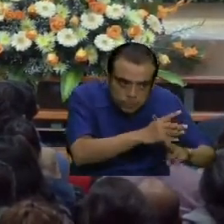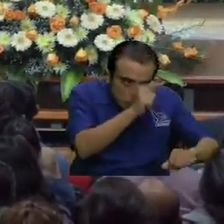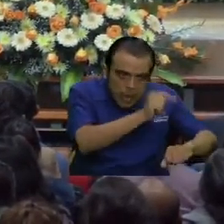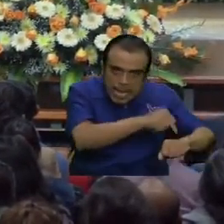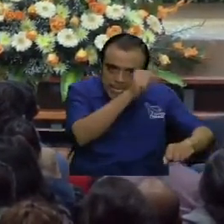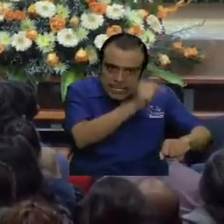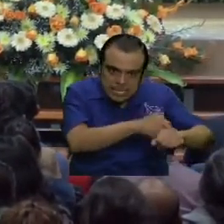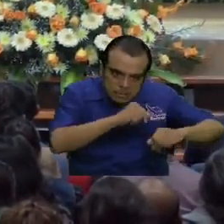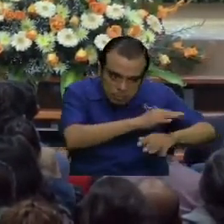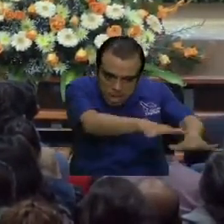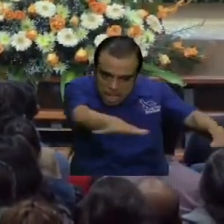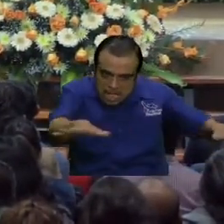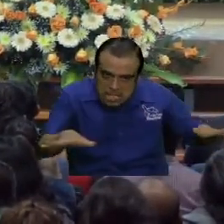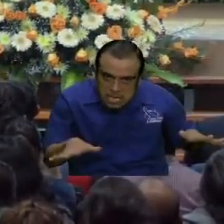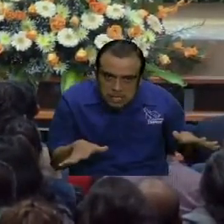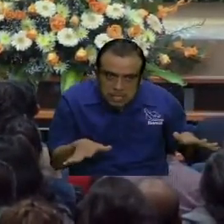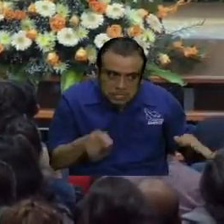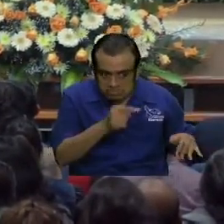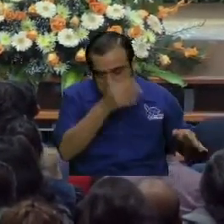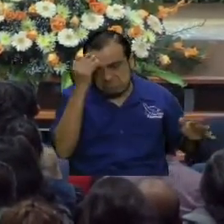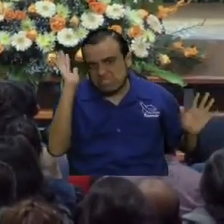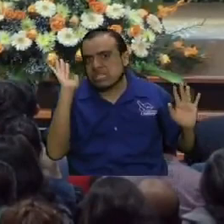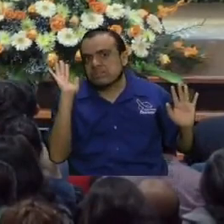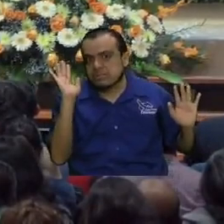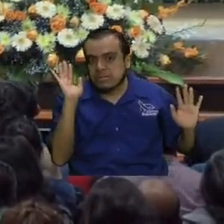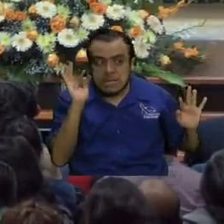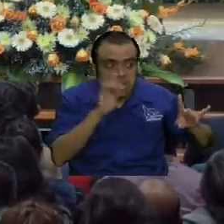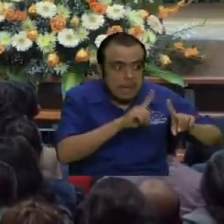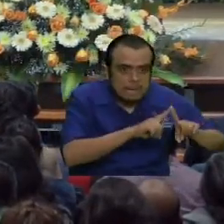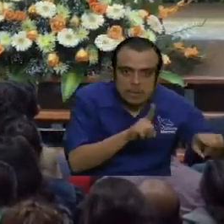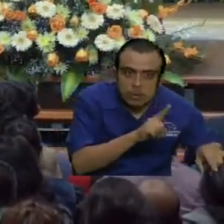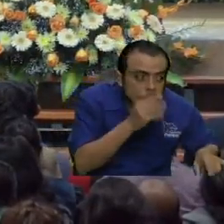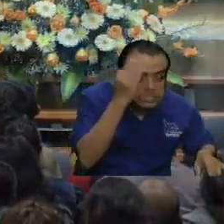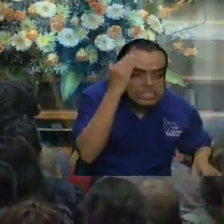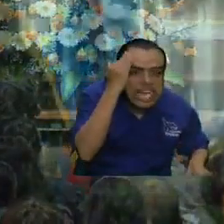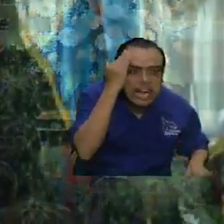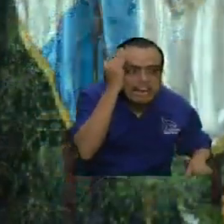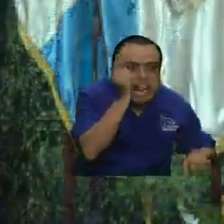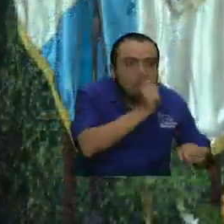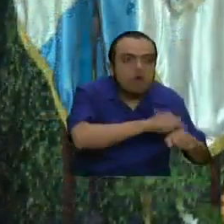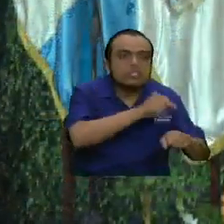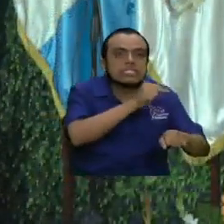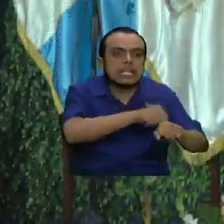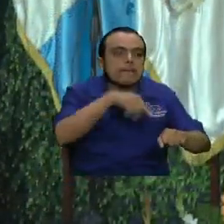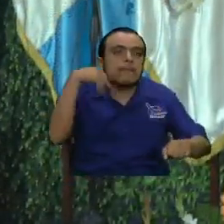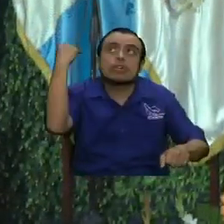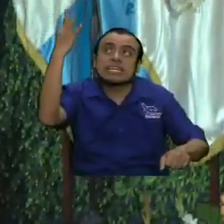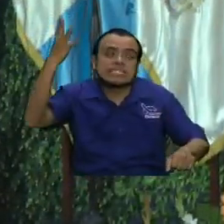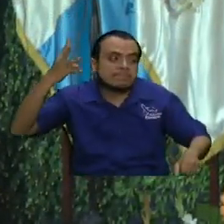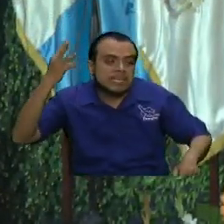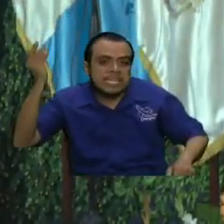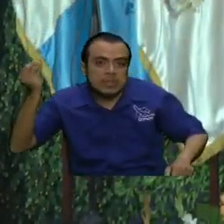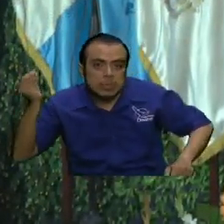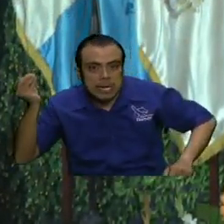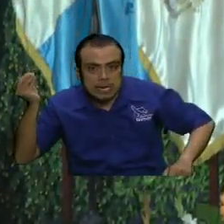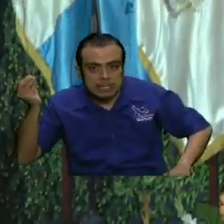terrenales según ustedes pero no saben distinguir los tiempos espirituales